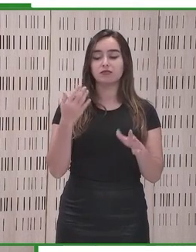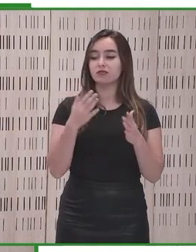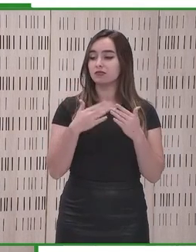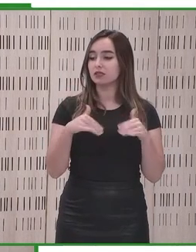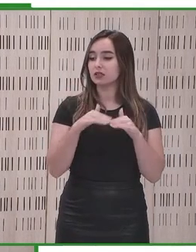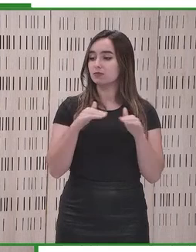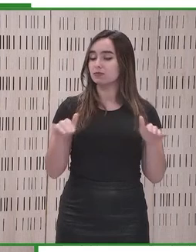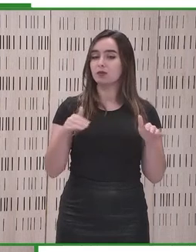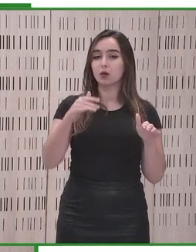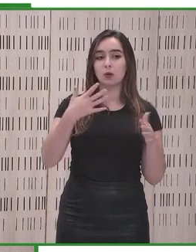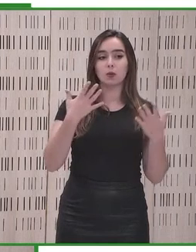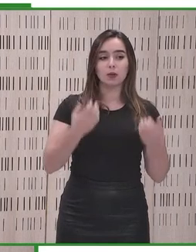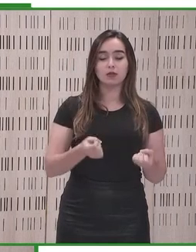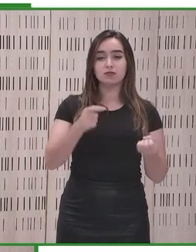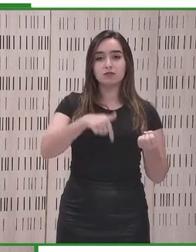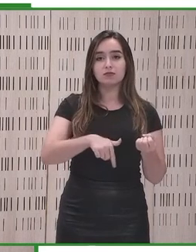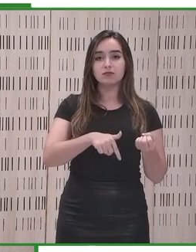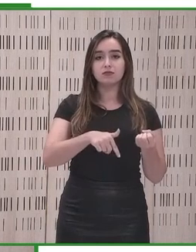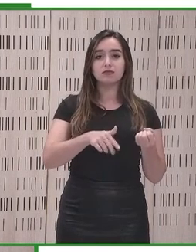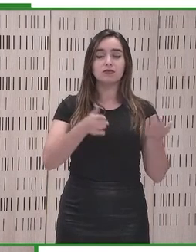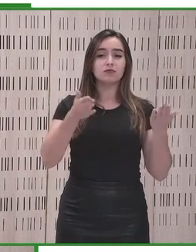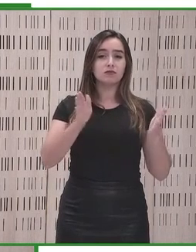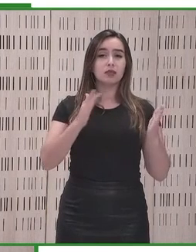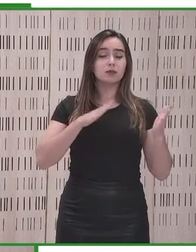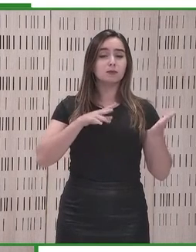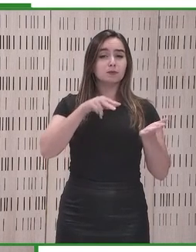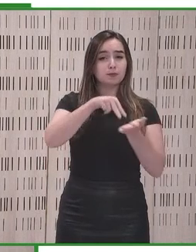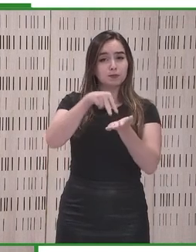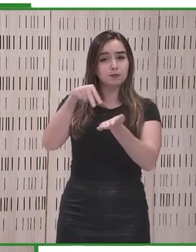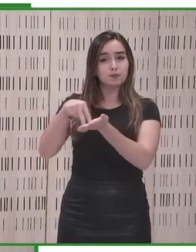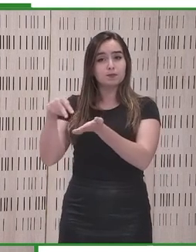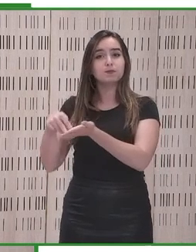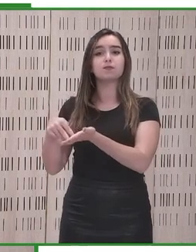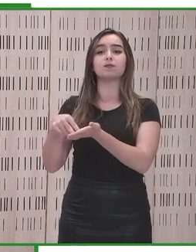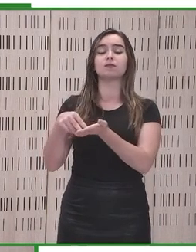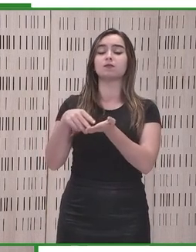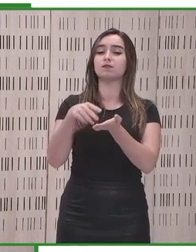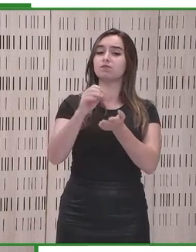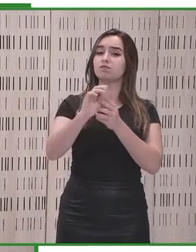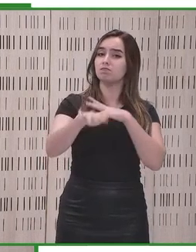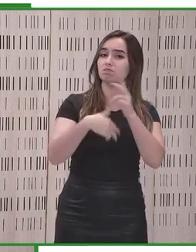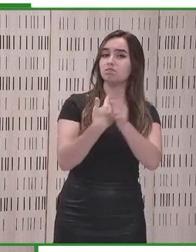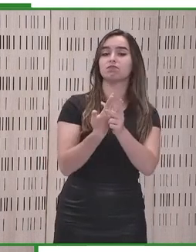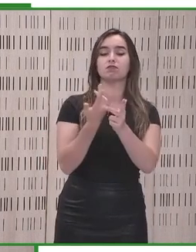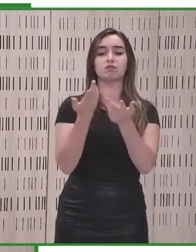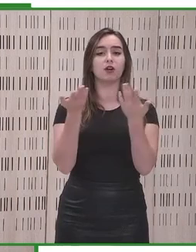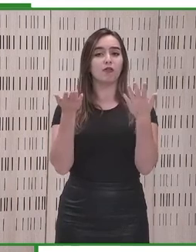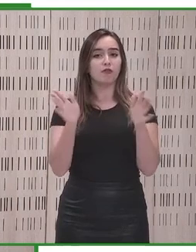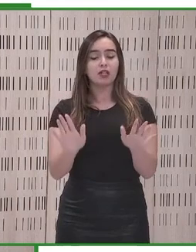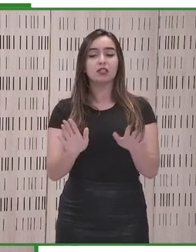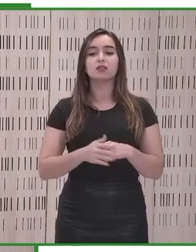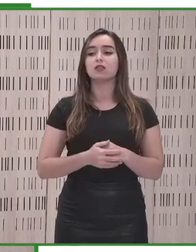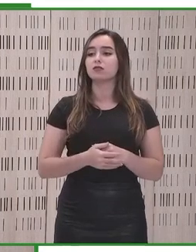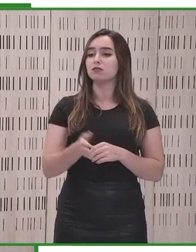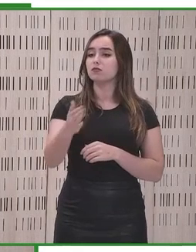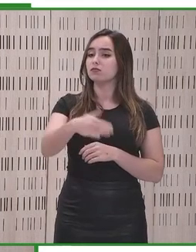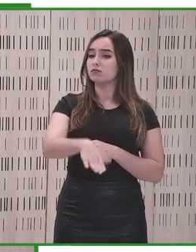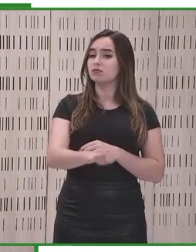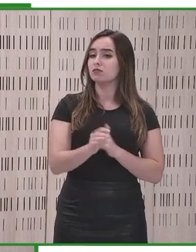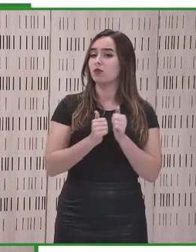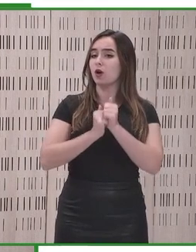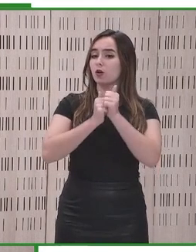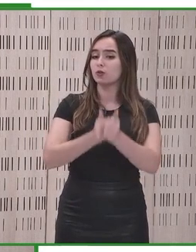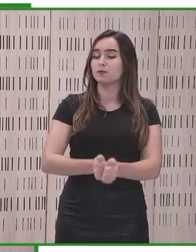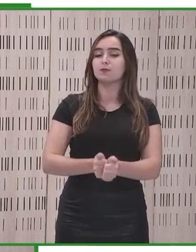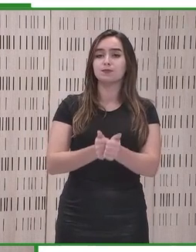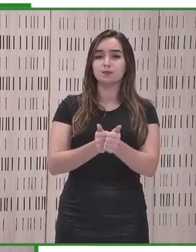quisiéramos dar por finalizada esta parte presencial que ha sido también seguida online de esta conferencia y, bueno, podrán seguir viendo el contenido que